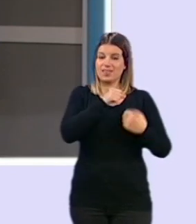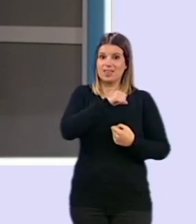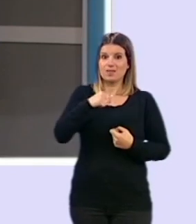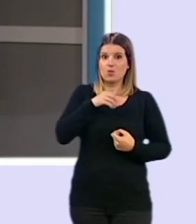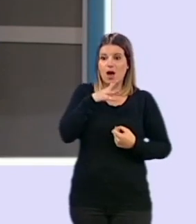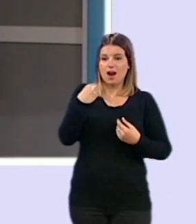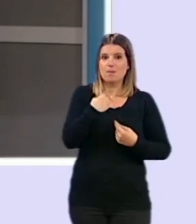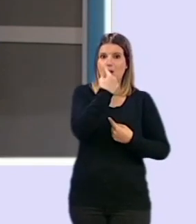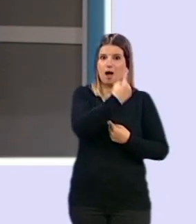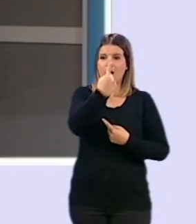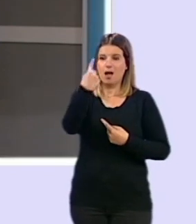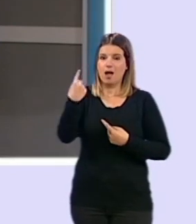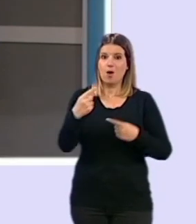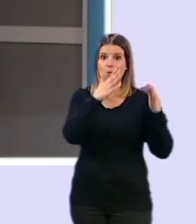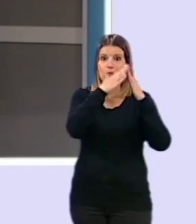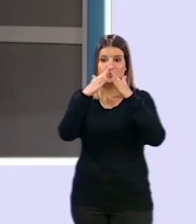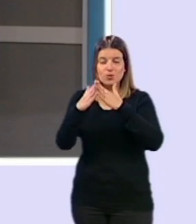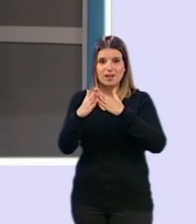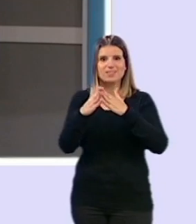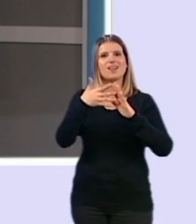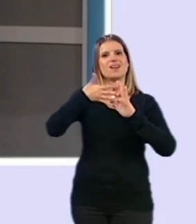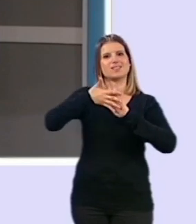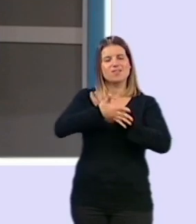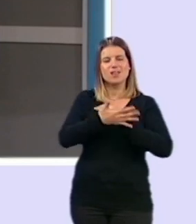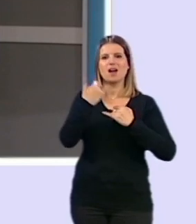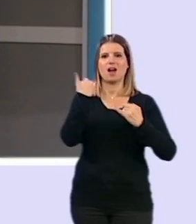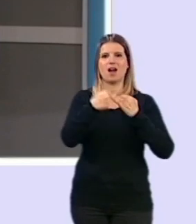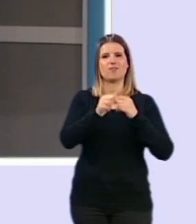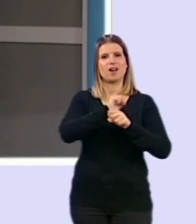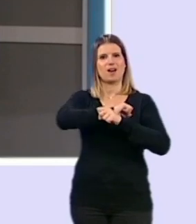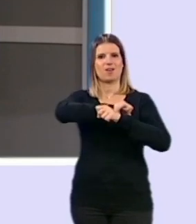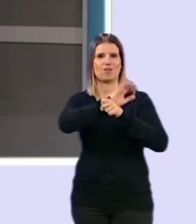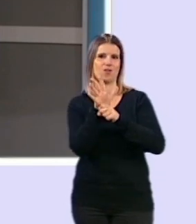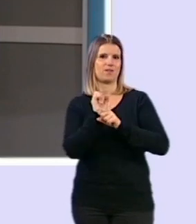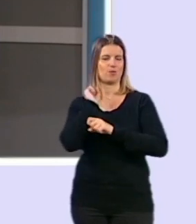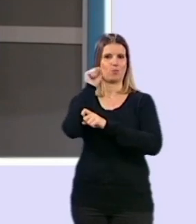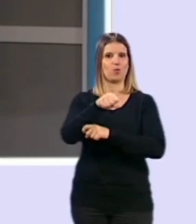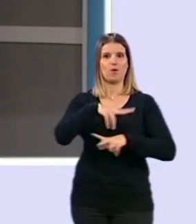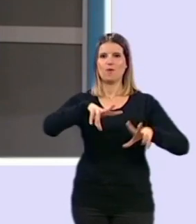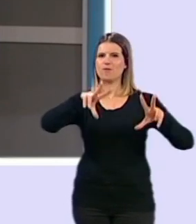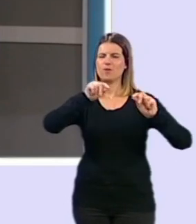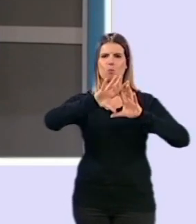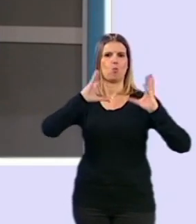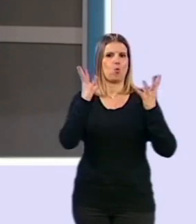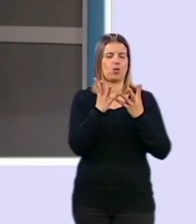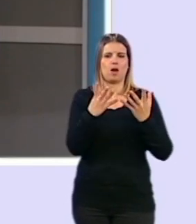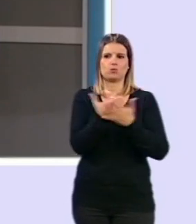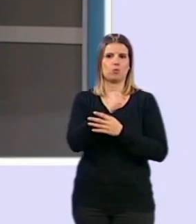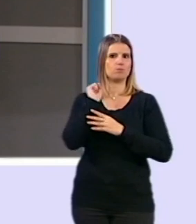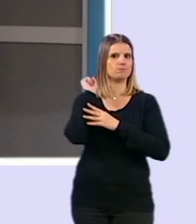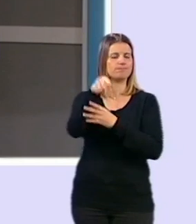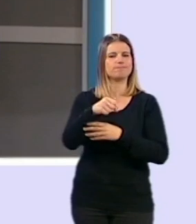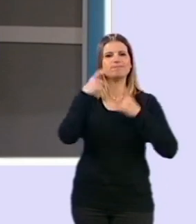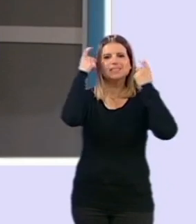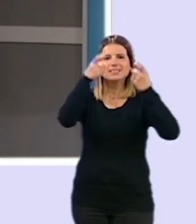teniendo cada uno es lo que al final va a hacer que acabemos con esta pandemia mundial, que nos solidaricemos entre todos.